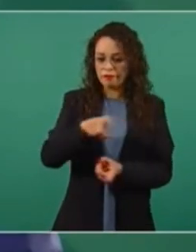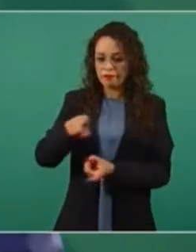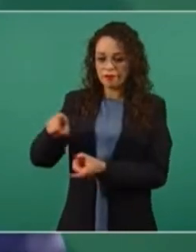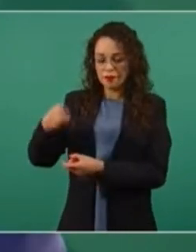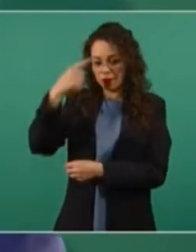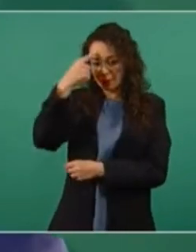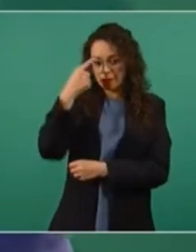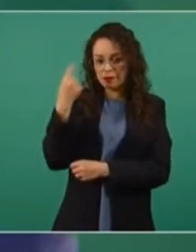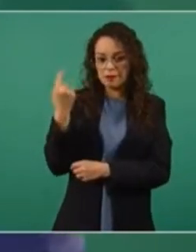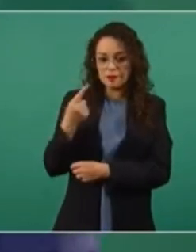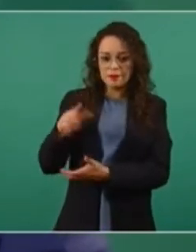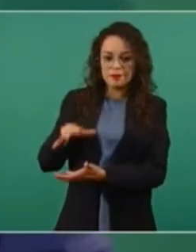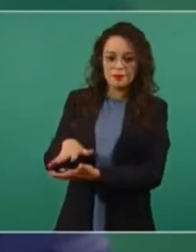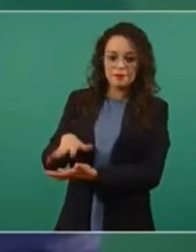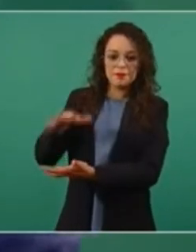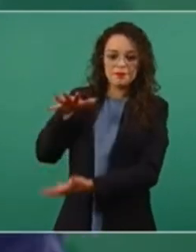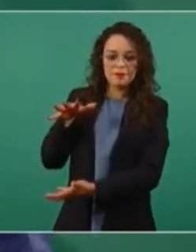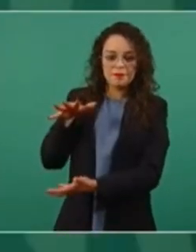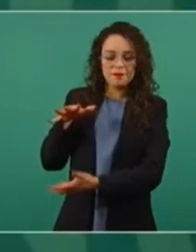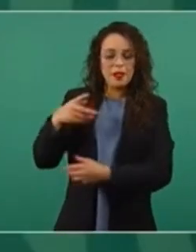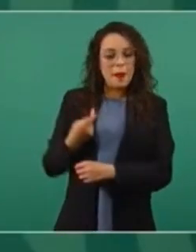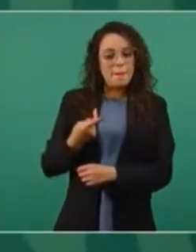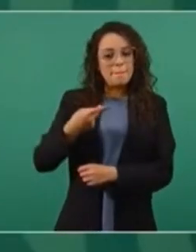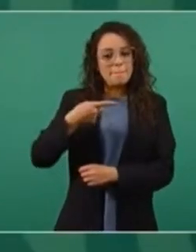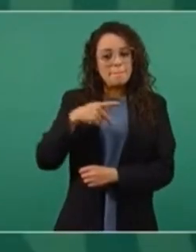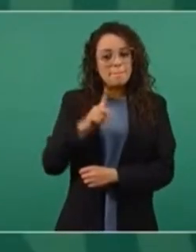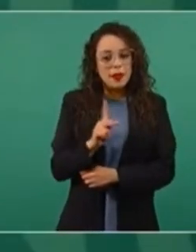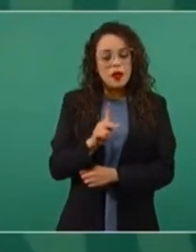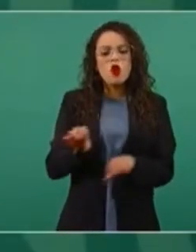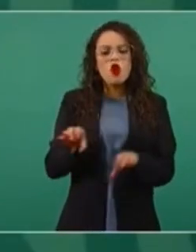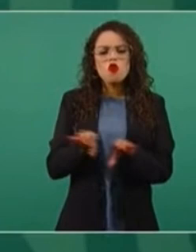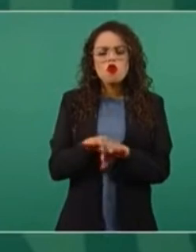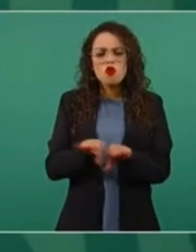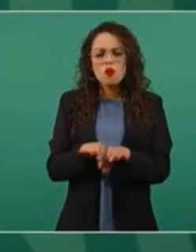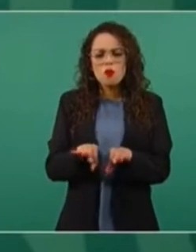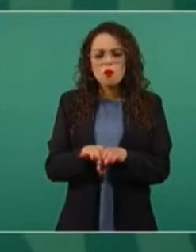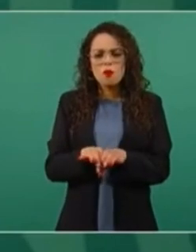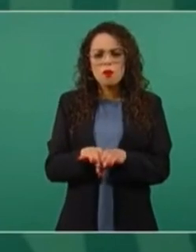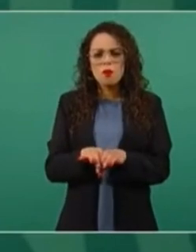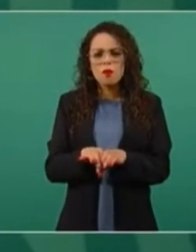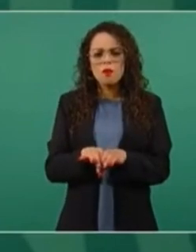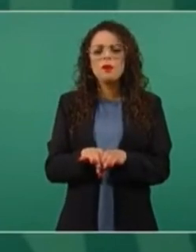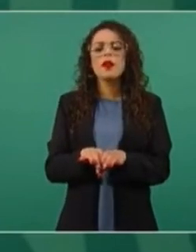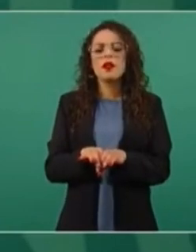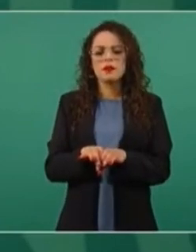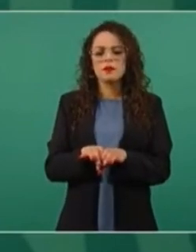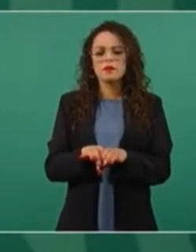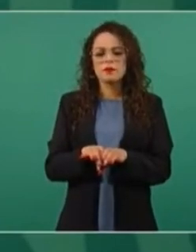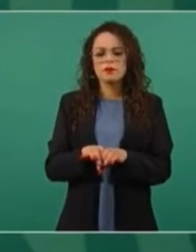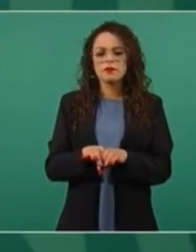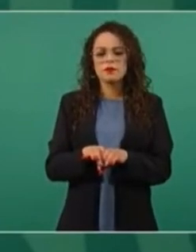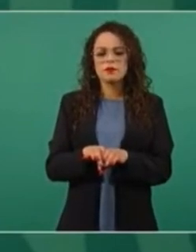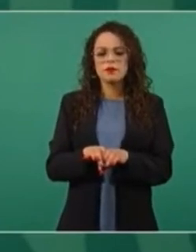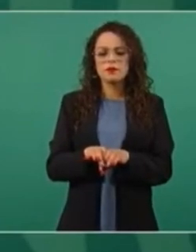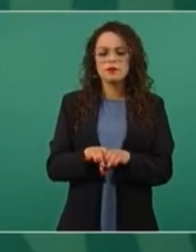nada más que es vendiendo propiedades,